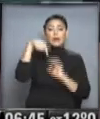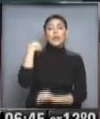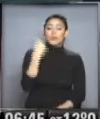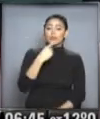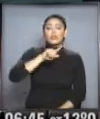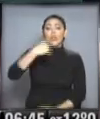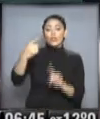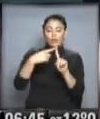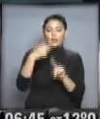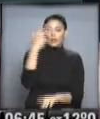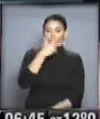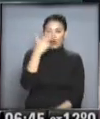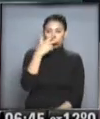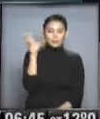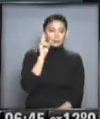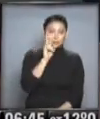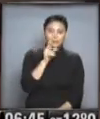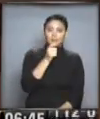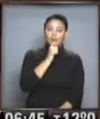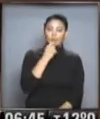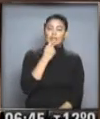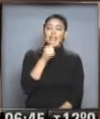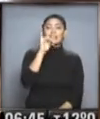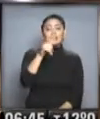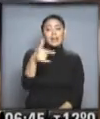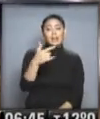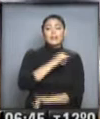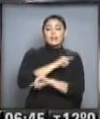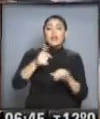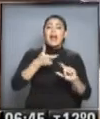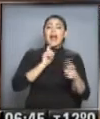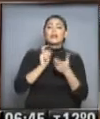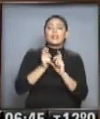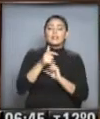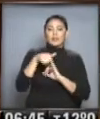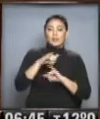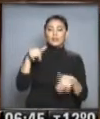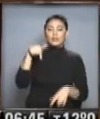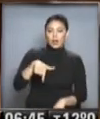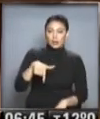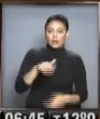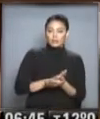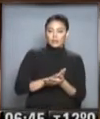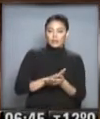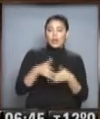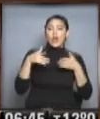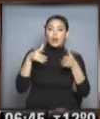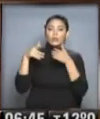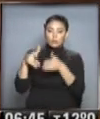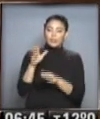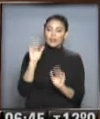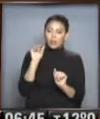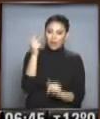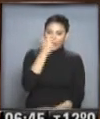tenemos otro contacto con Hugo Palamara. Es así para que nos actualice el estado en estos momentos de las principales rutas.